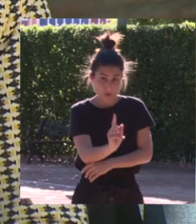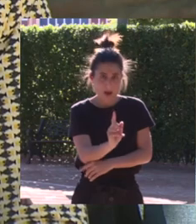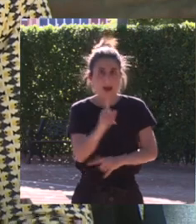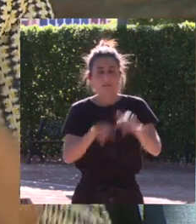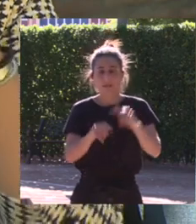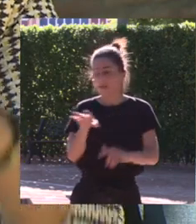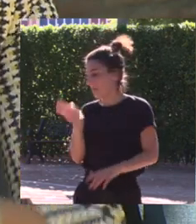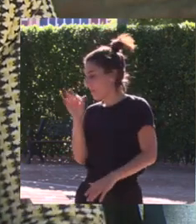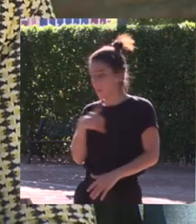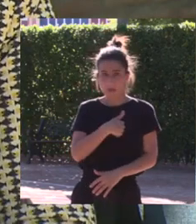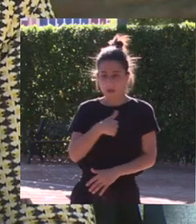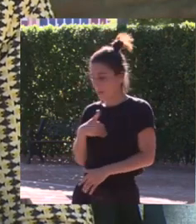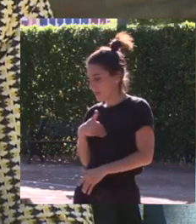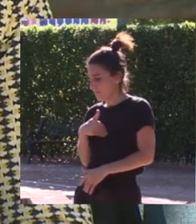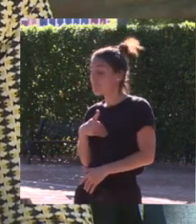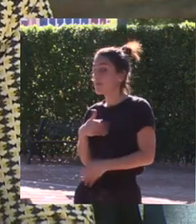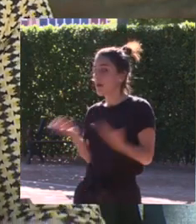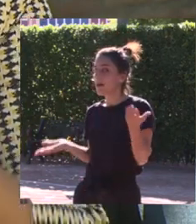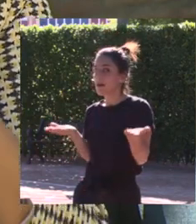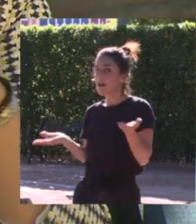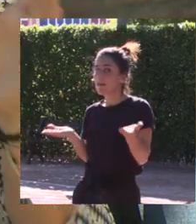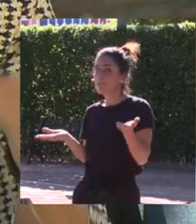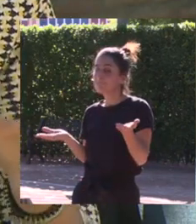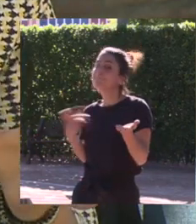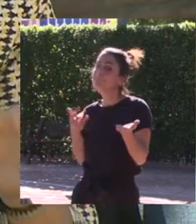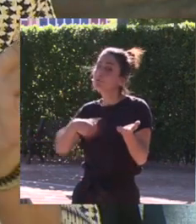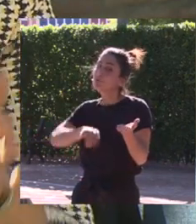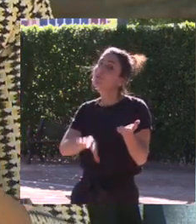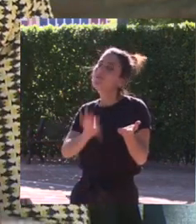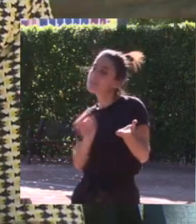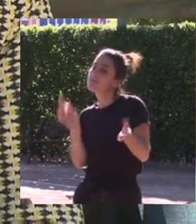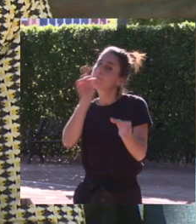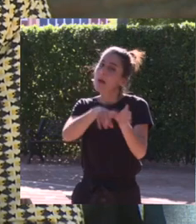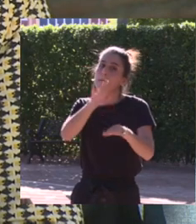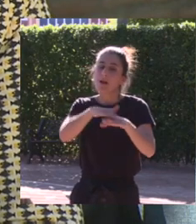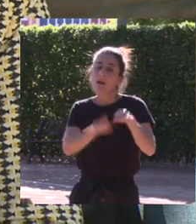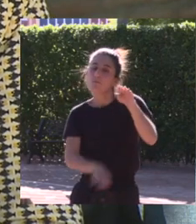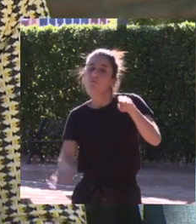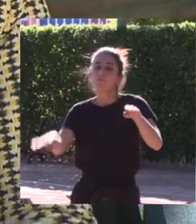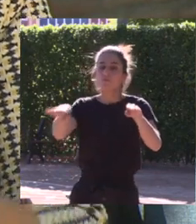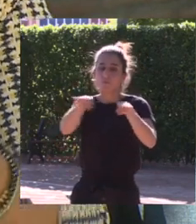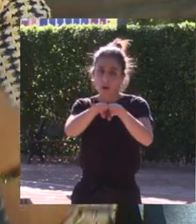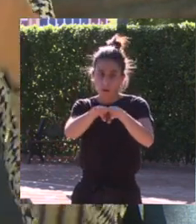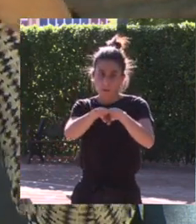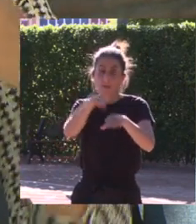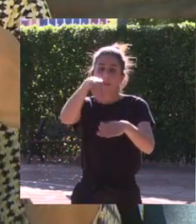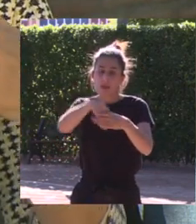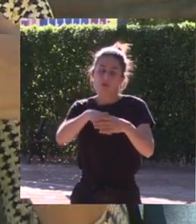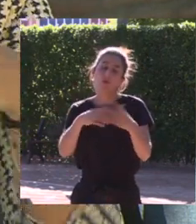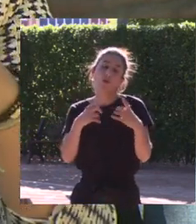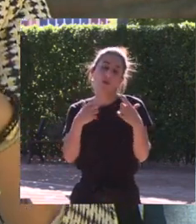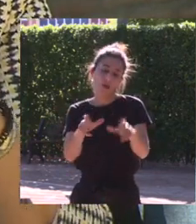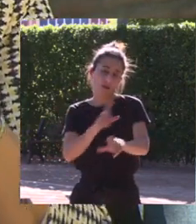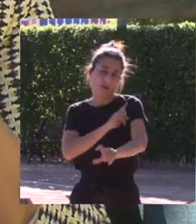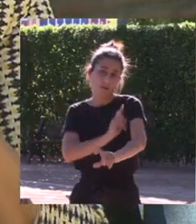decisión pero la tenemos que tomar la tenemos que tomar para llegar a la igualdad en los órganos de decisión del deporte y para que las que vengan